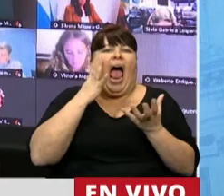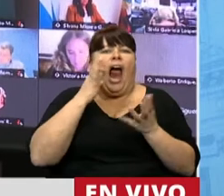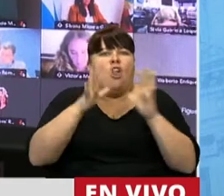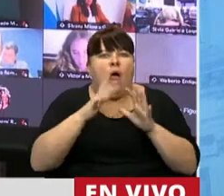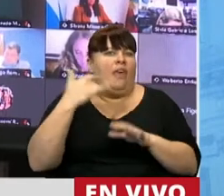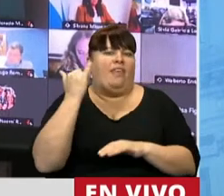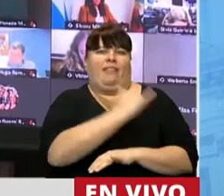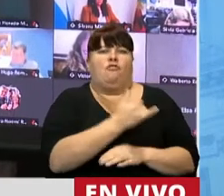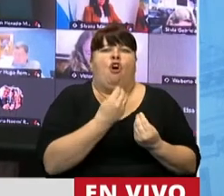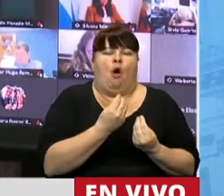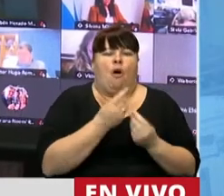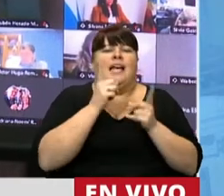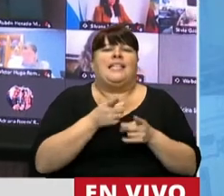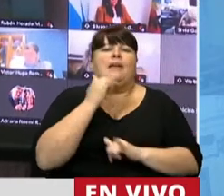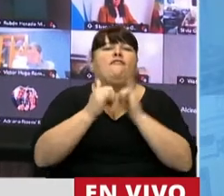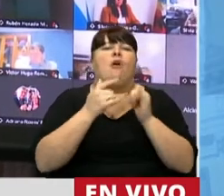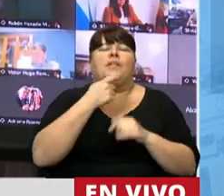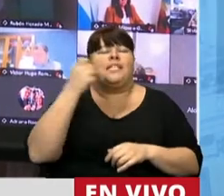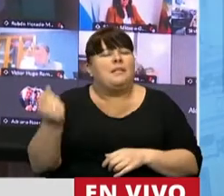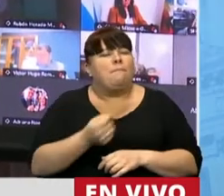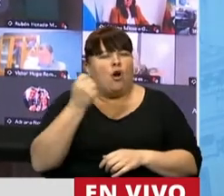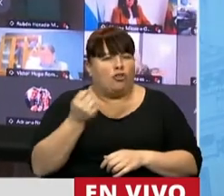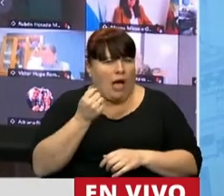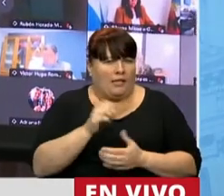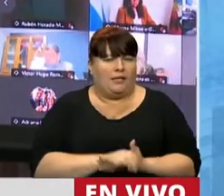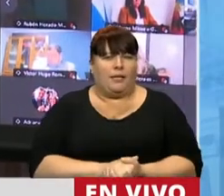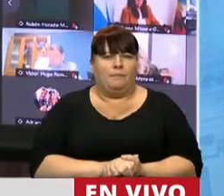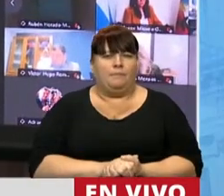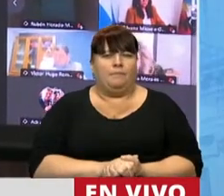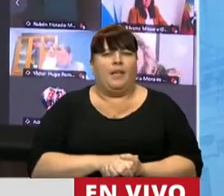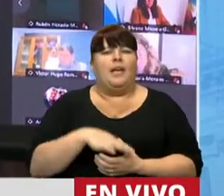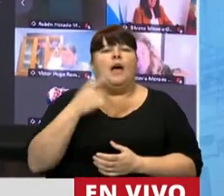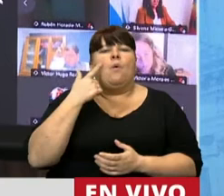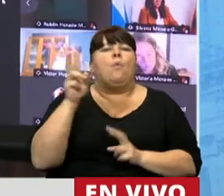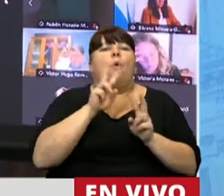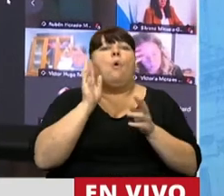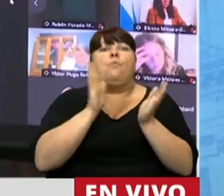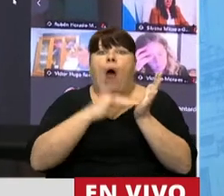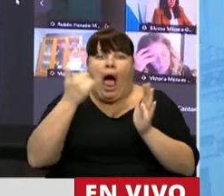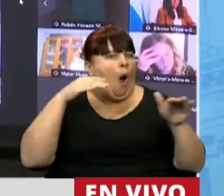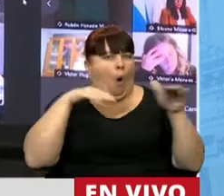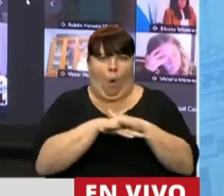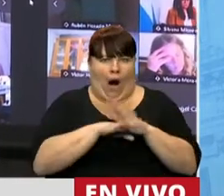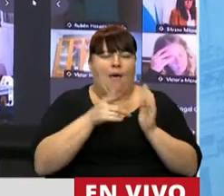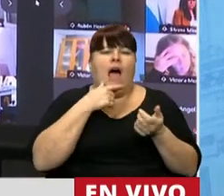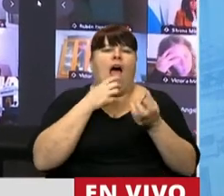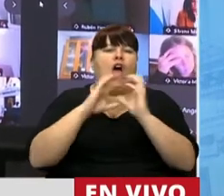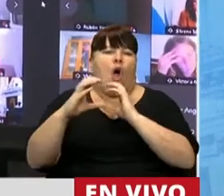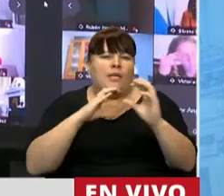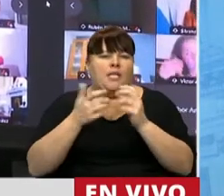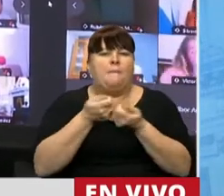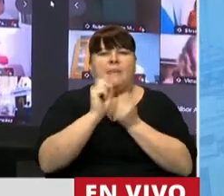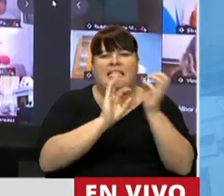y también informar respecto a la importancia de conservar todas las pruebas, tales como conversaciones,